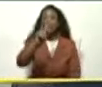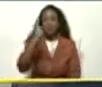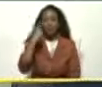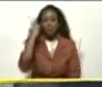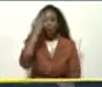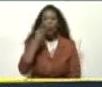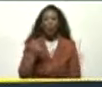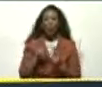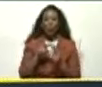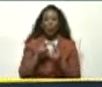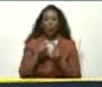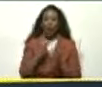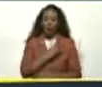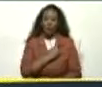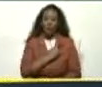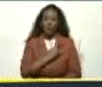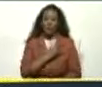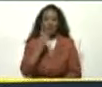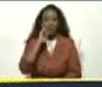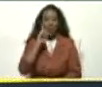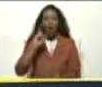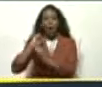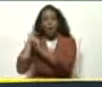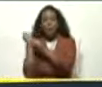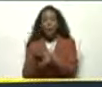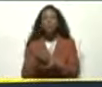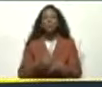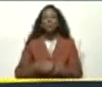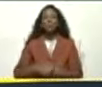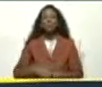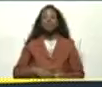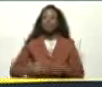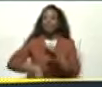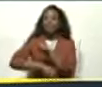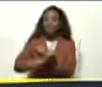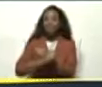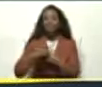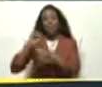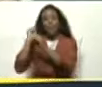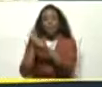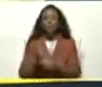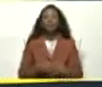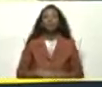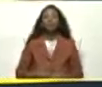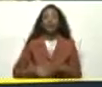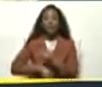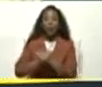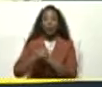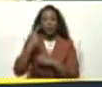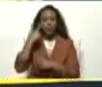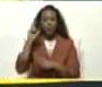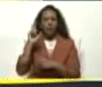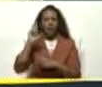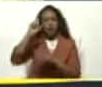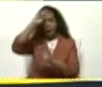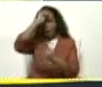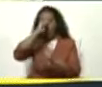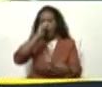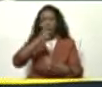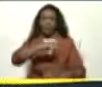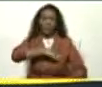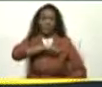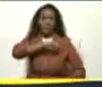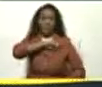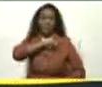Conozco la UCB Y después a jugar Fútbol Futbolito Básquet ¿Cómo es que se llama? La górrada La górrada de Pérez Jiménez